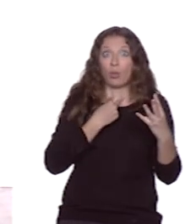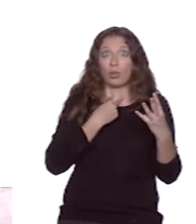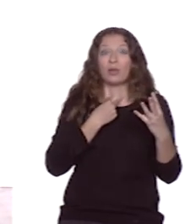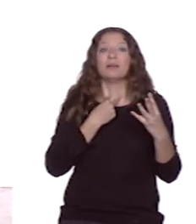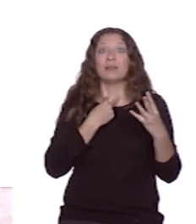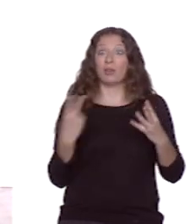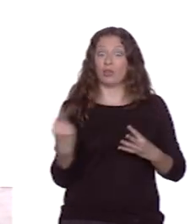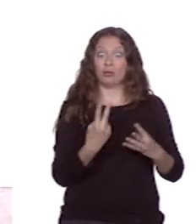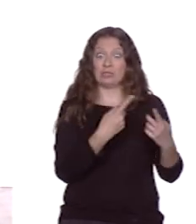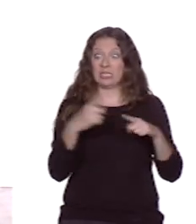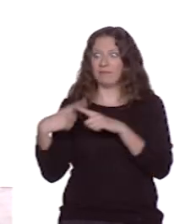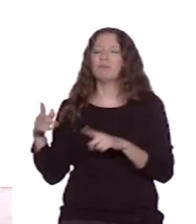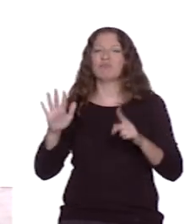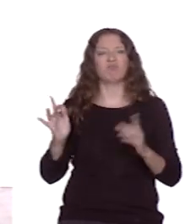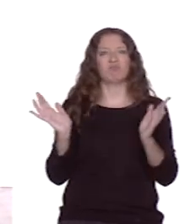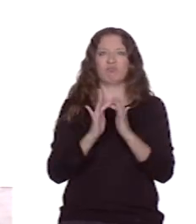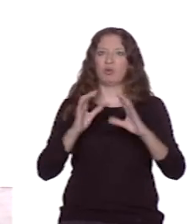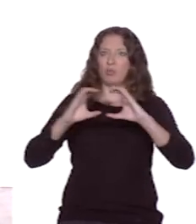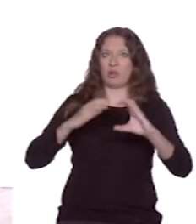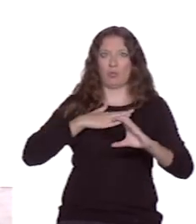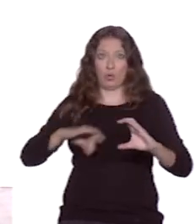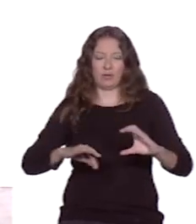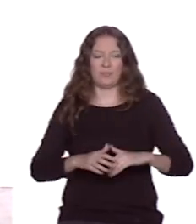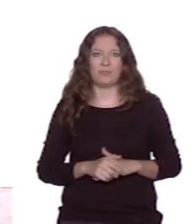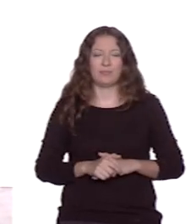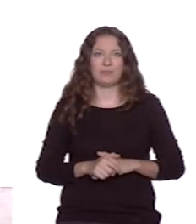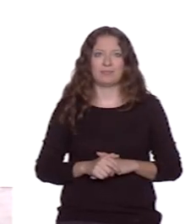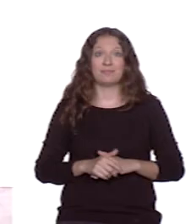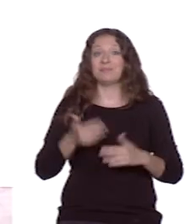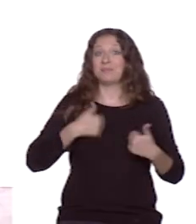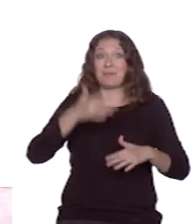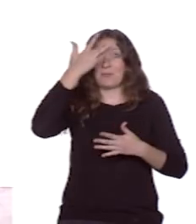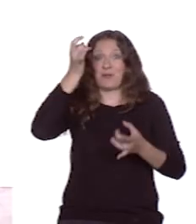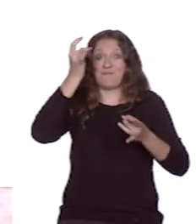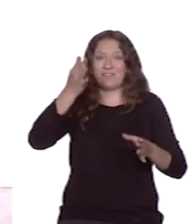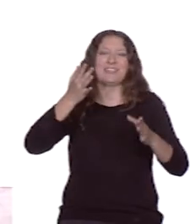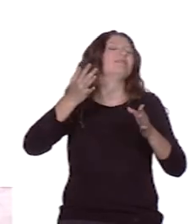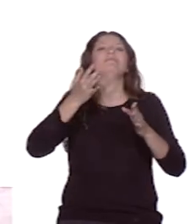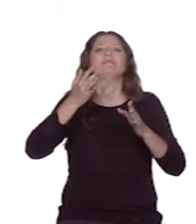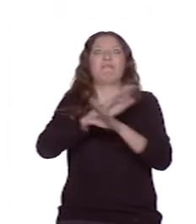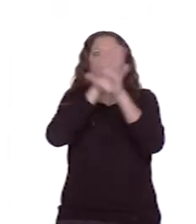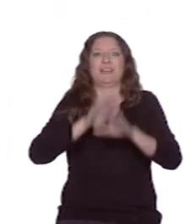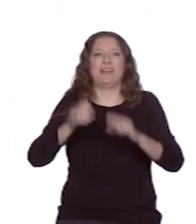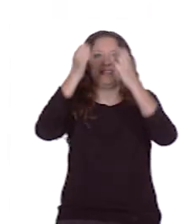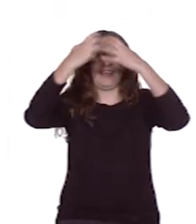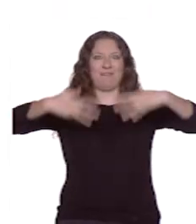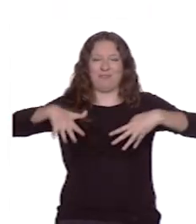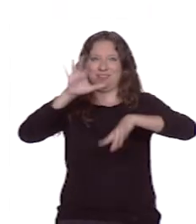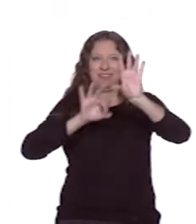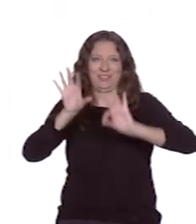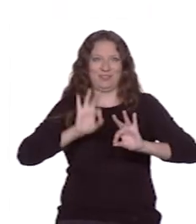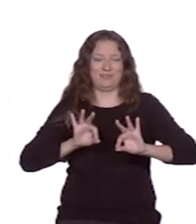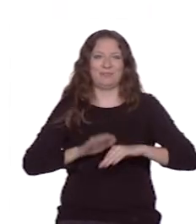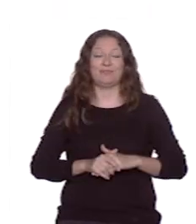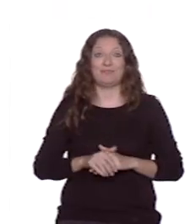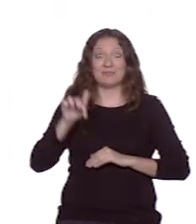entre sí. Por fin, hemos llegado a la final del árbol de decisión. En este vídeo hemos recorrido